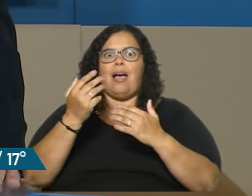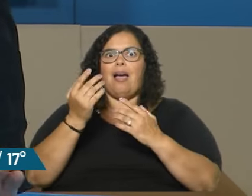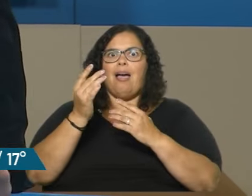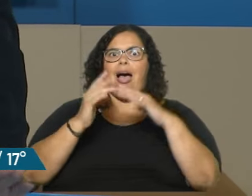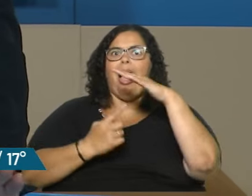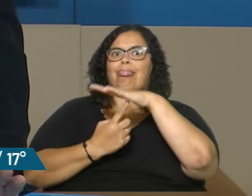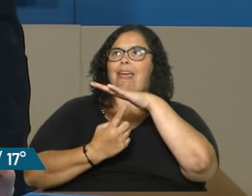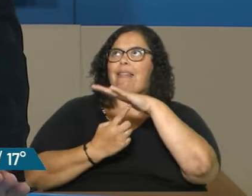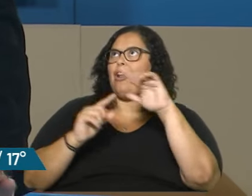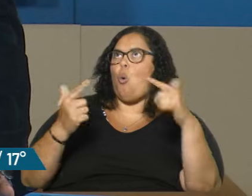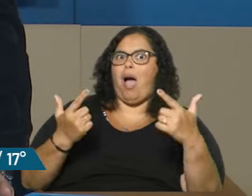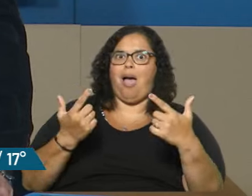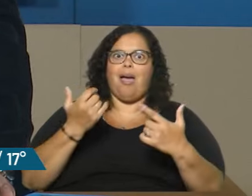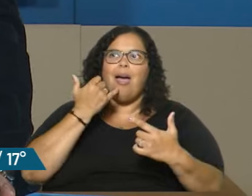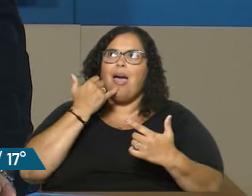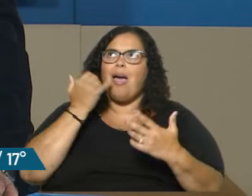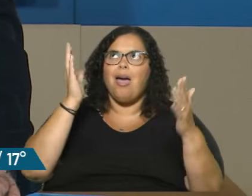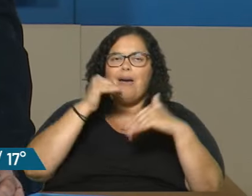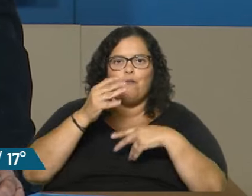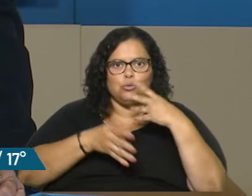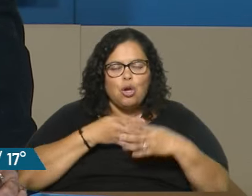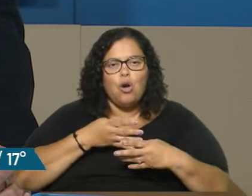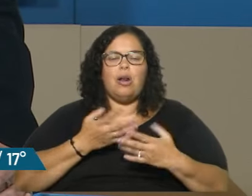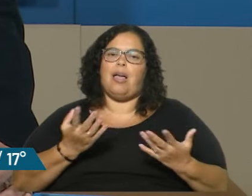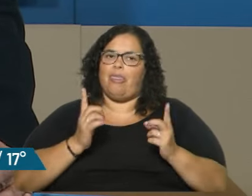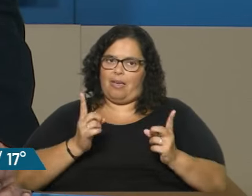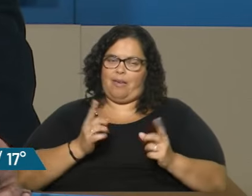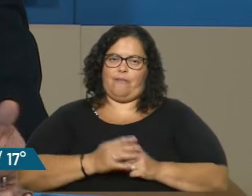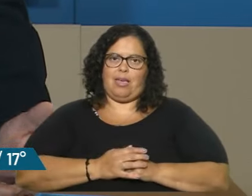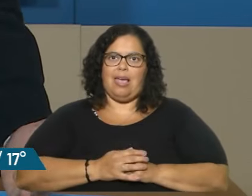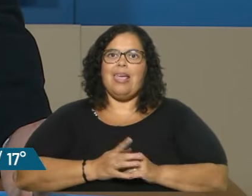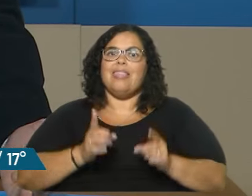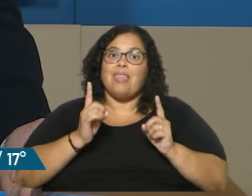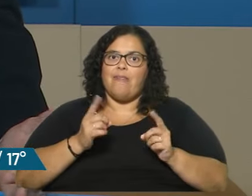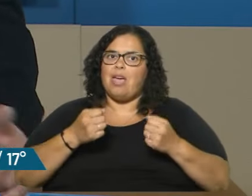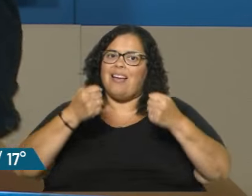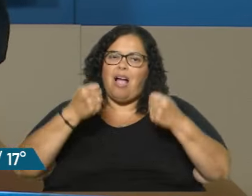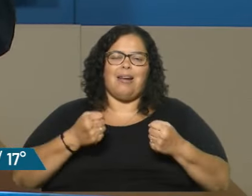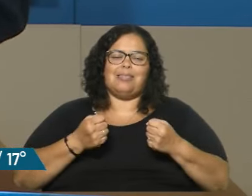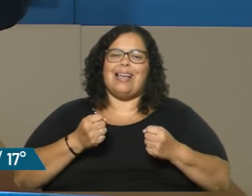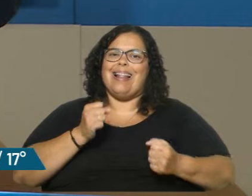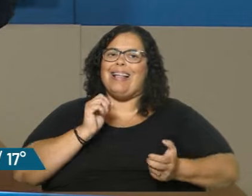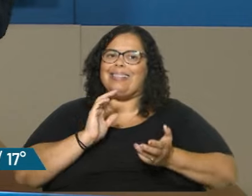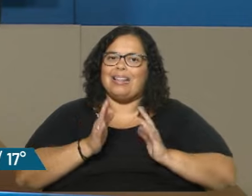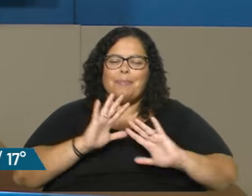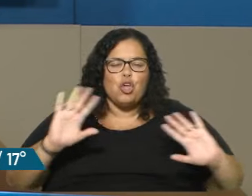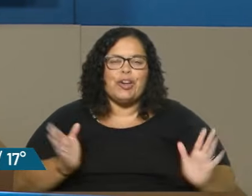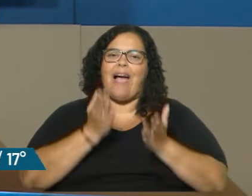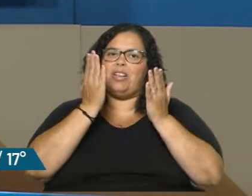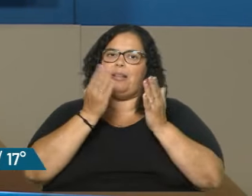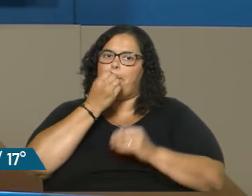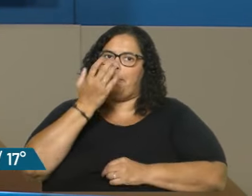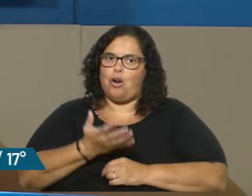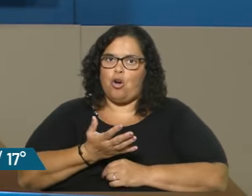serios, ¿no? Y obviamente que queremos una cárcel que sea realmente rehabilitadora. Y para que sea rehabilitadora,